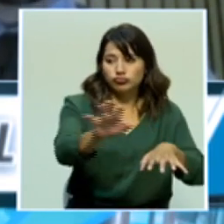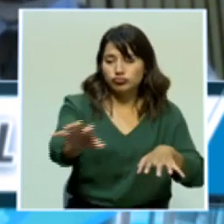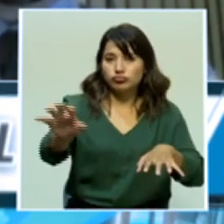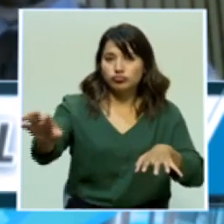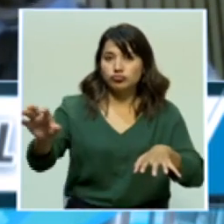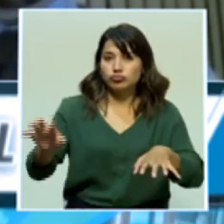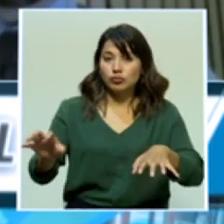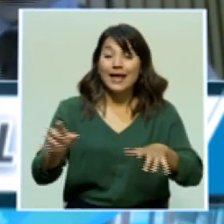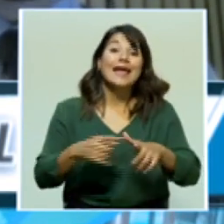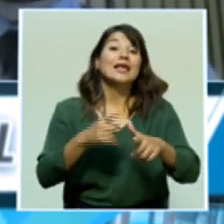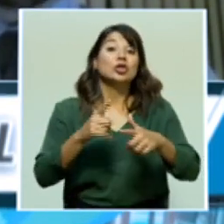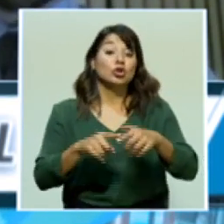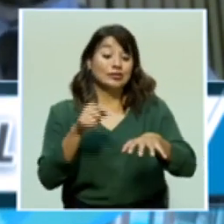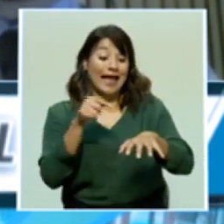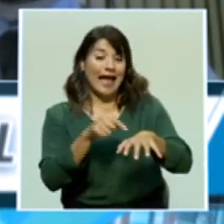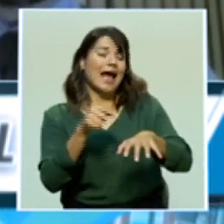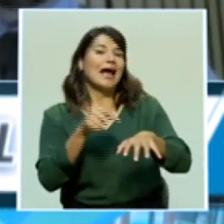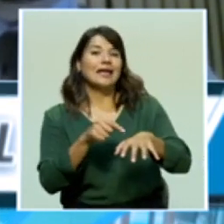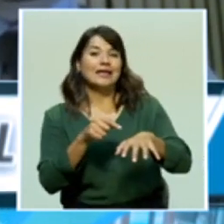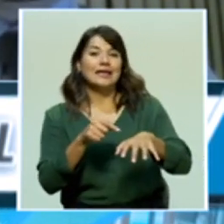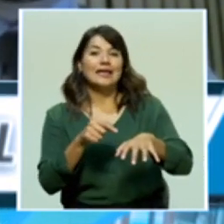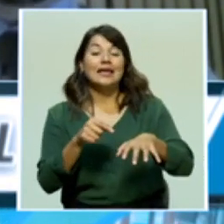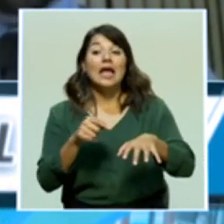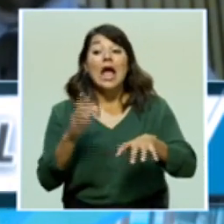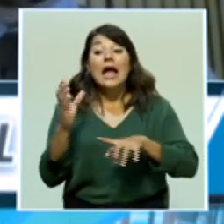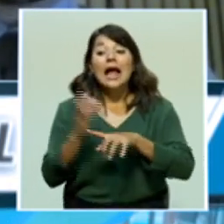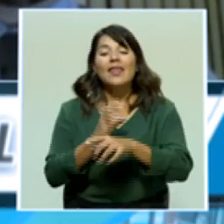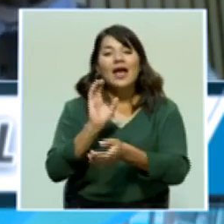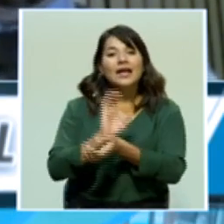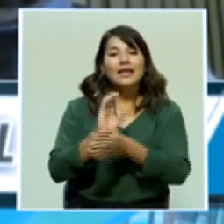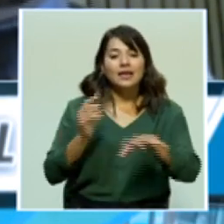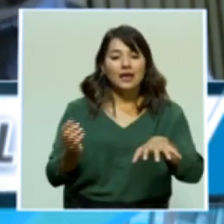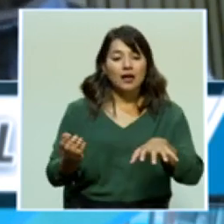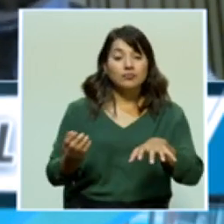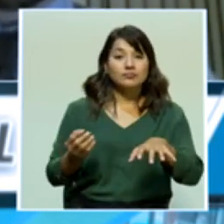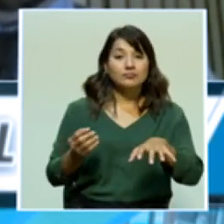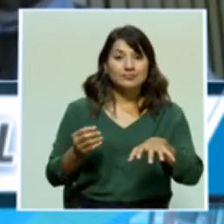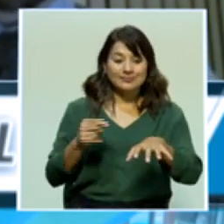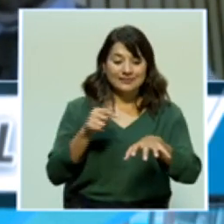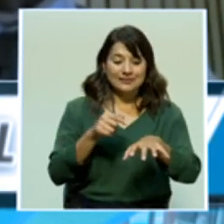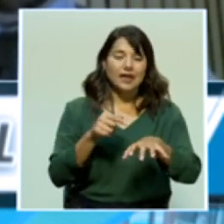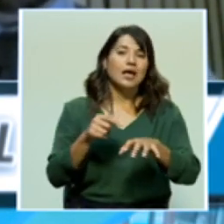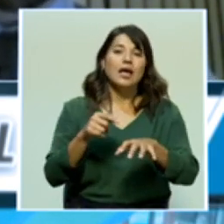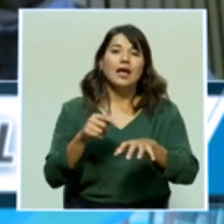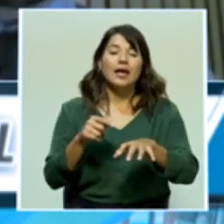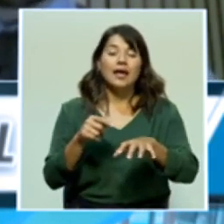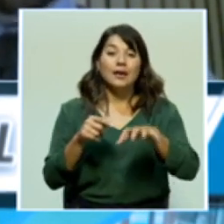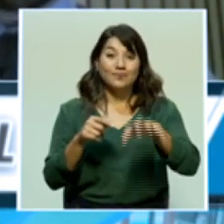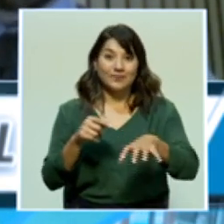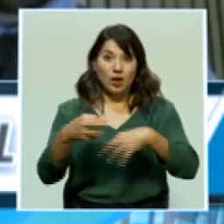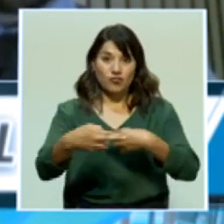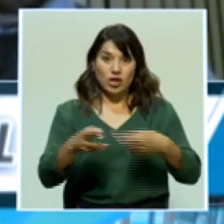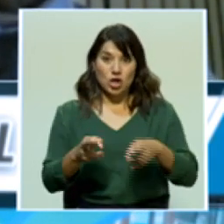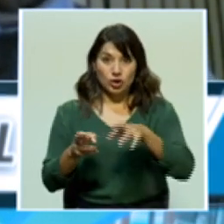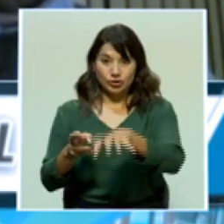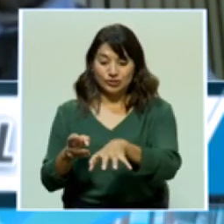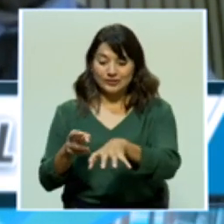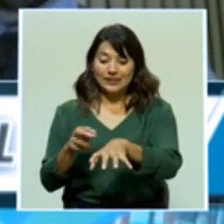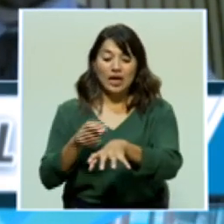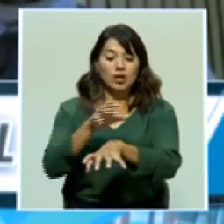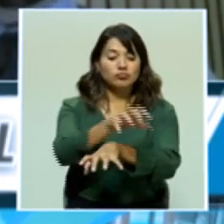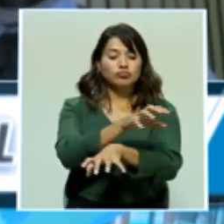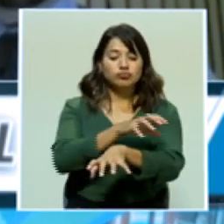de salud irían a retirar sus vacunas por el tiempo que puedan almacenarla de